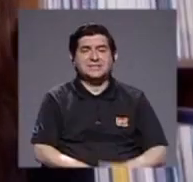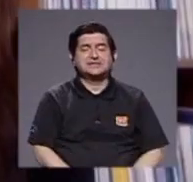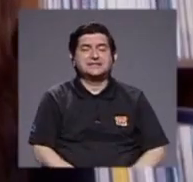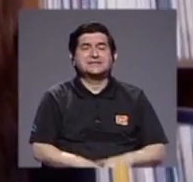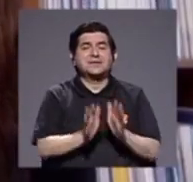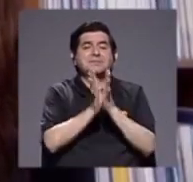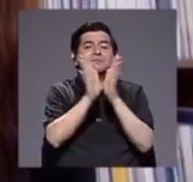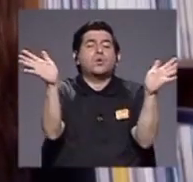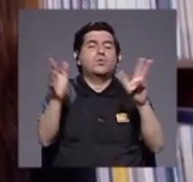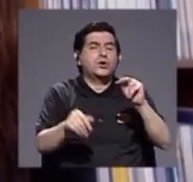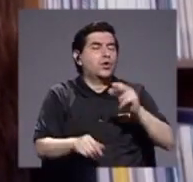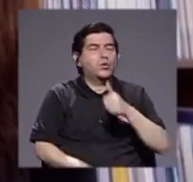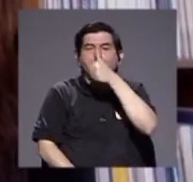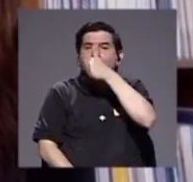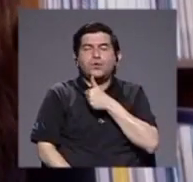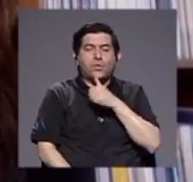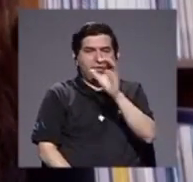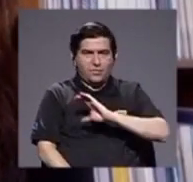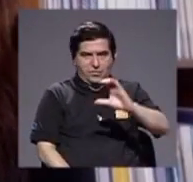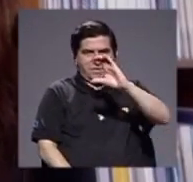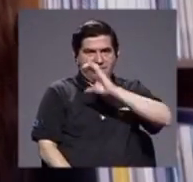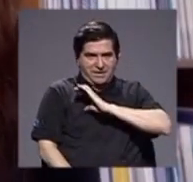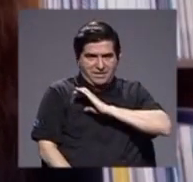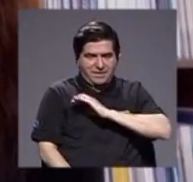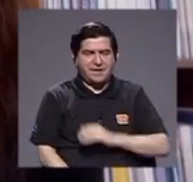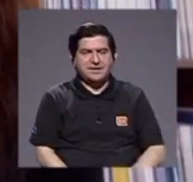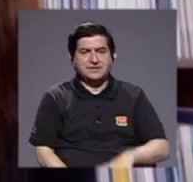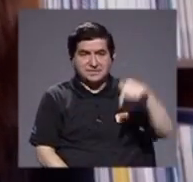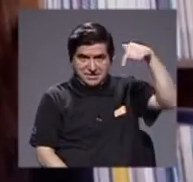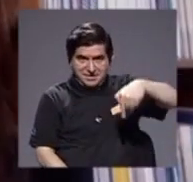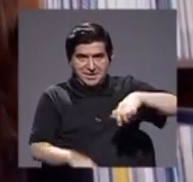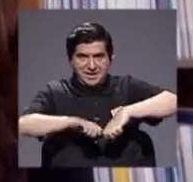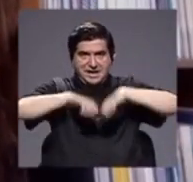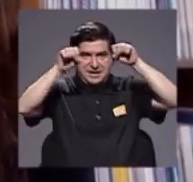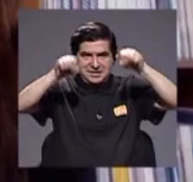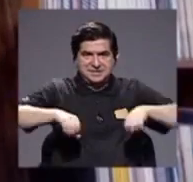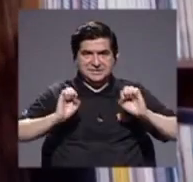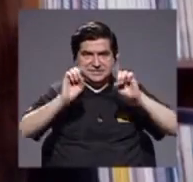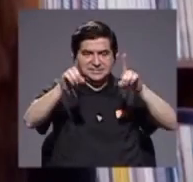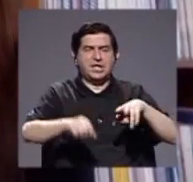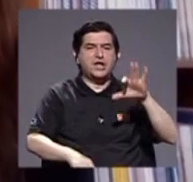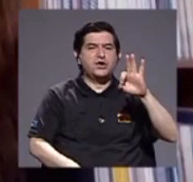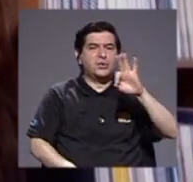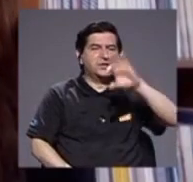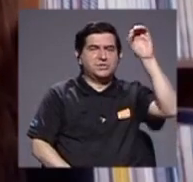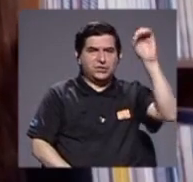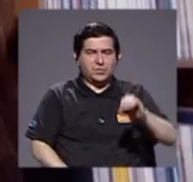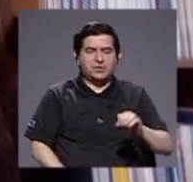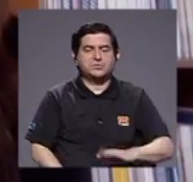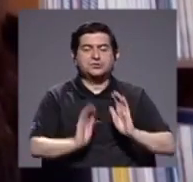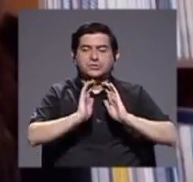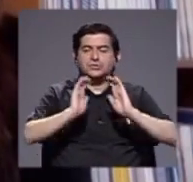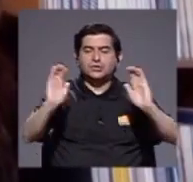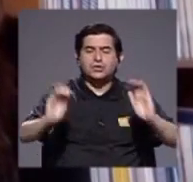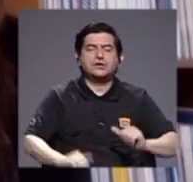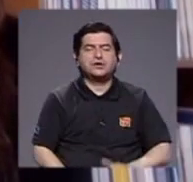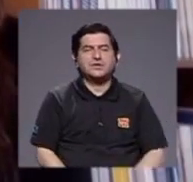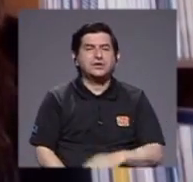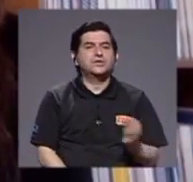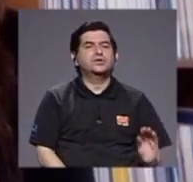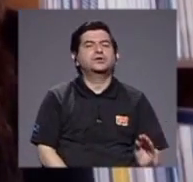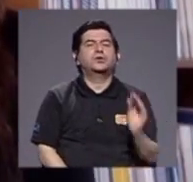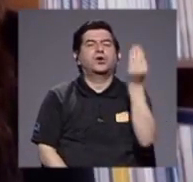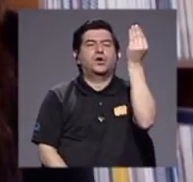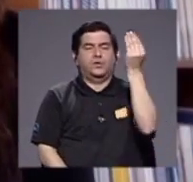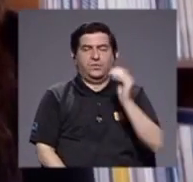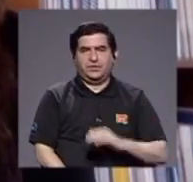sistema privado, porque una de las características de nuestro sistema educativo es que el 99% de los niños y jóvenes